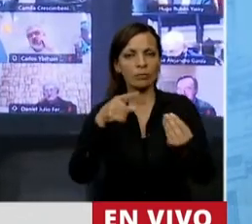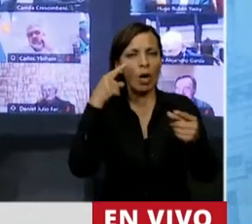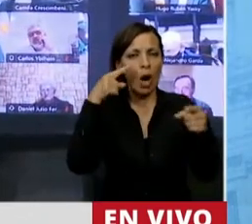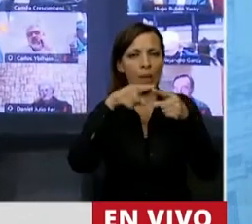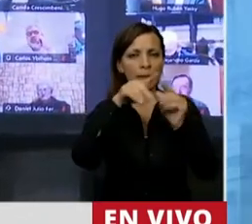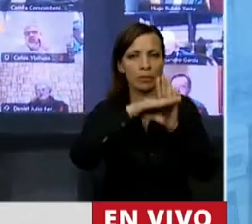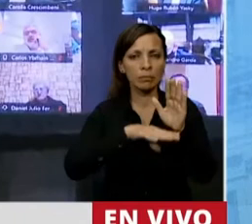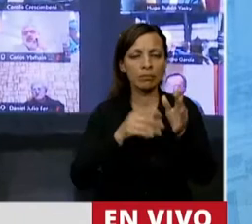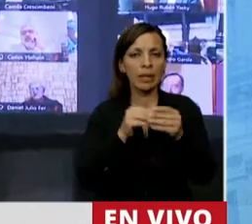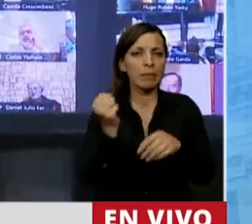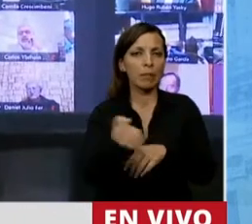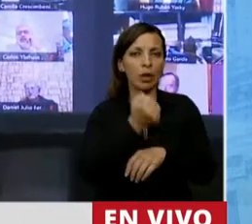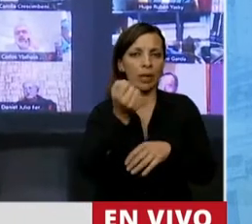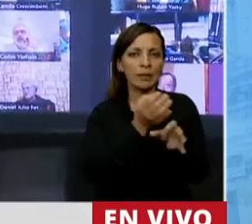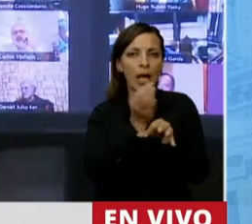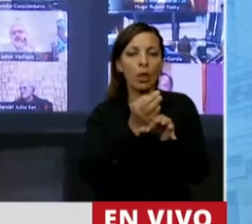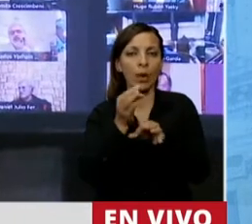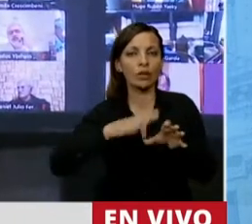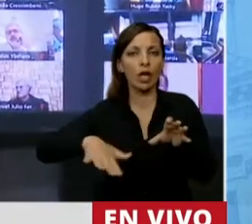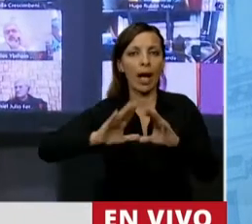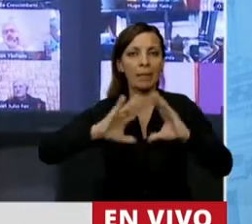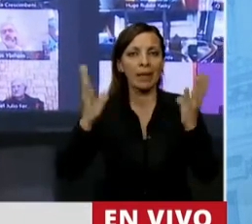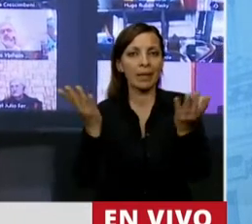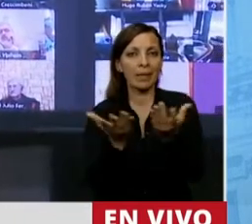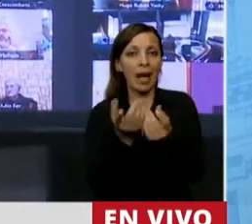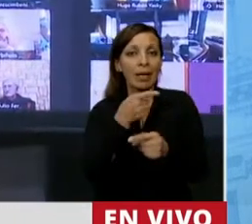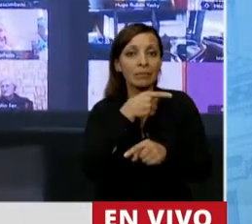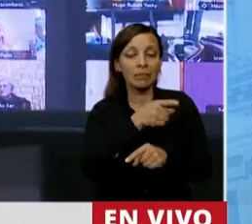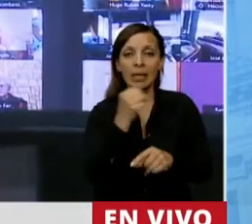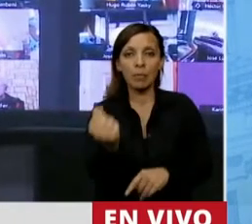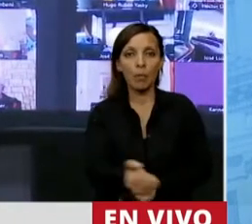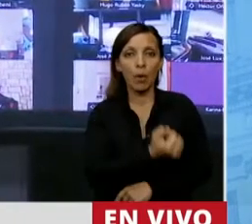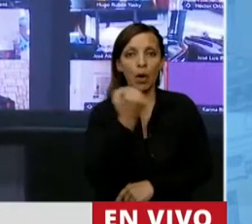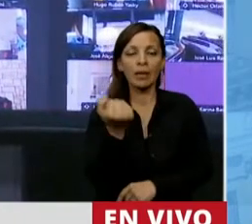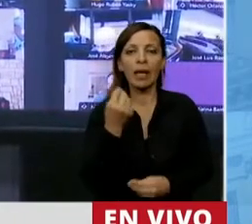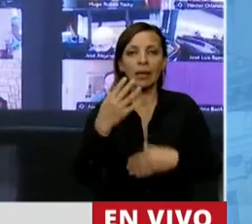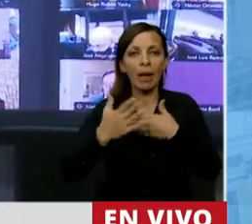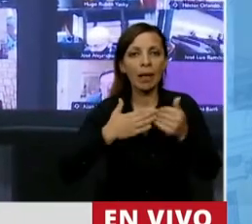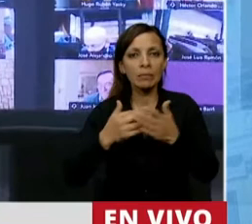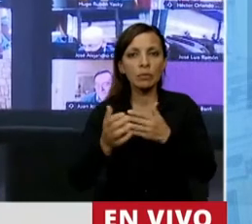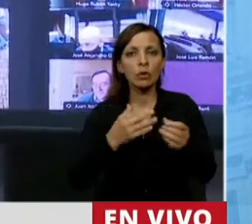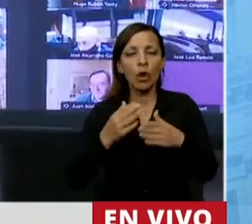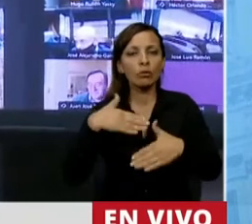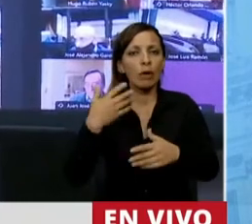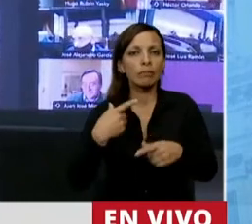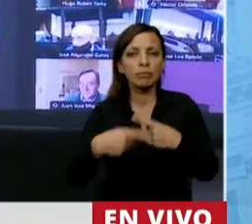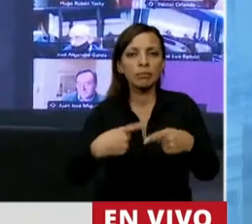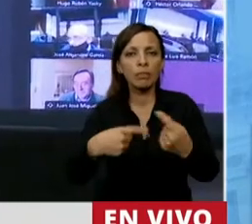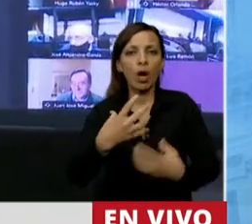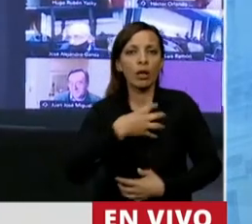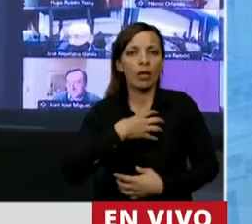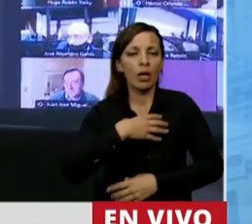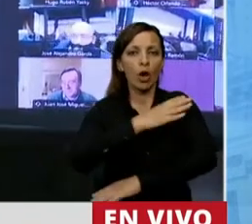en la relevancia de la educación ambiental como una herramienta necesaria para la construcción permanente de actitudes que